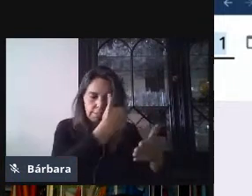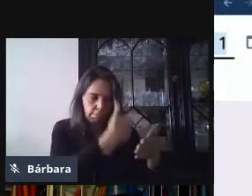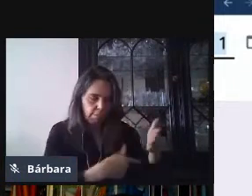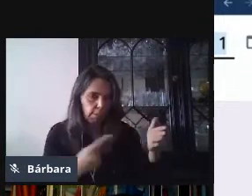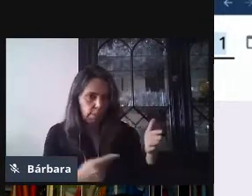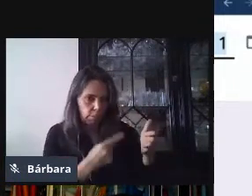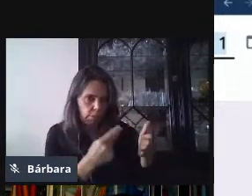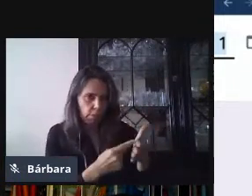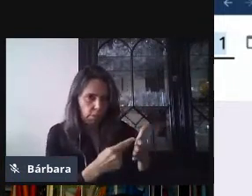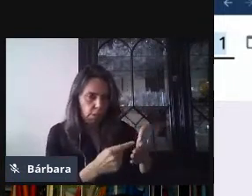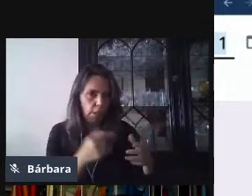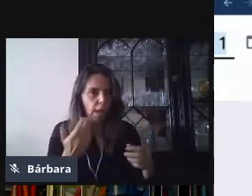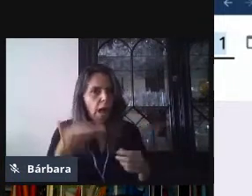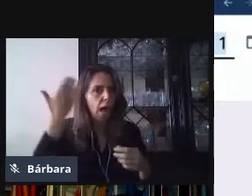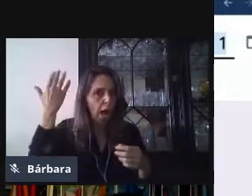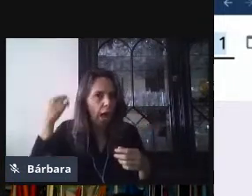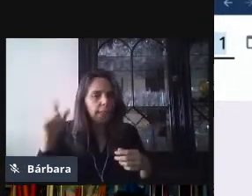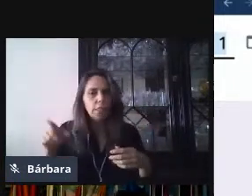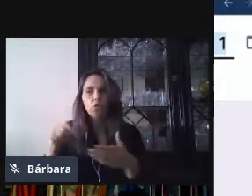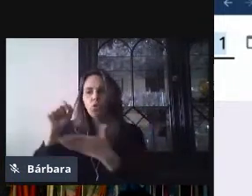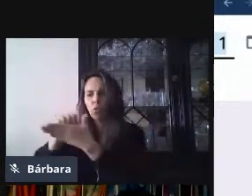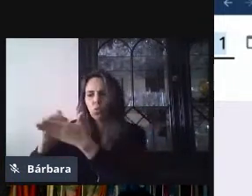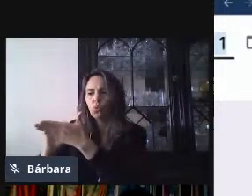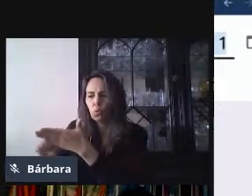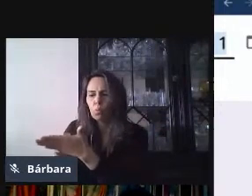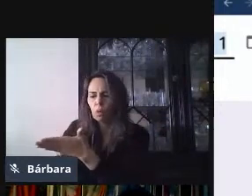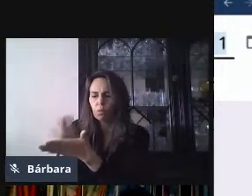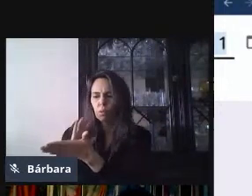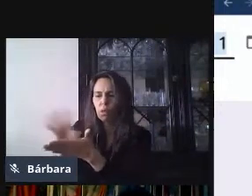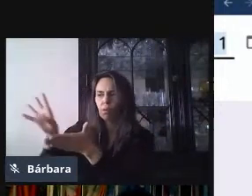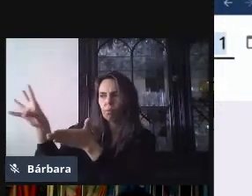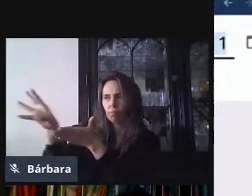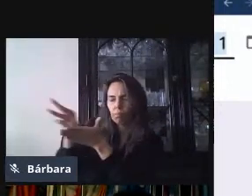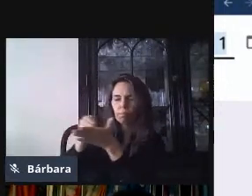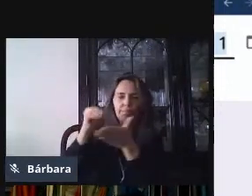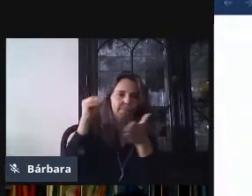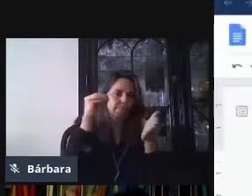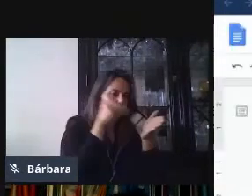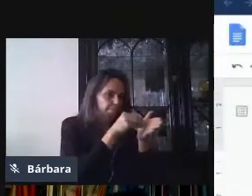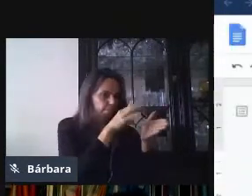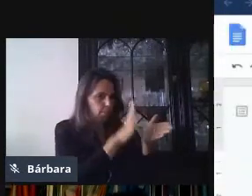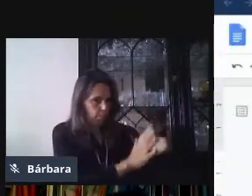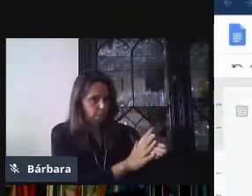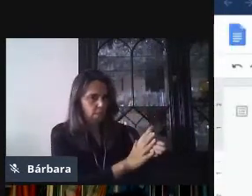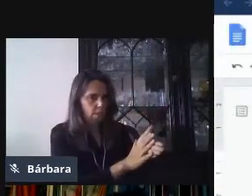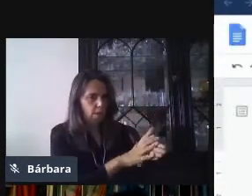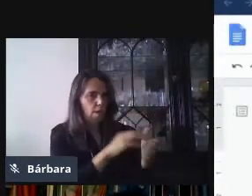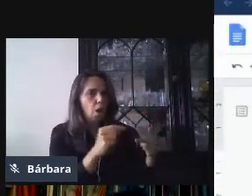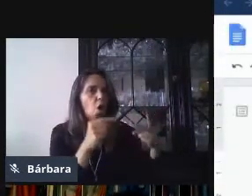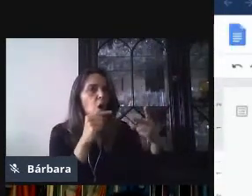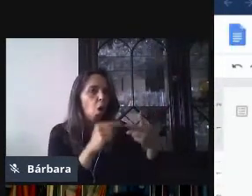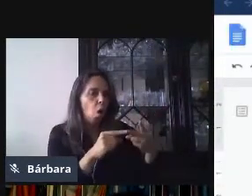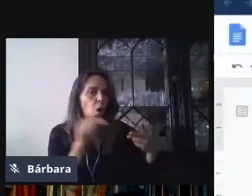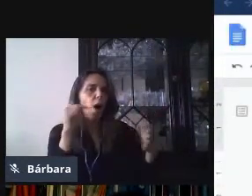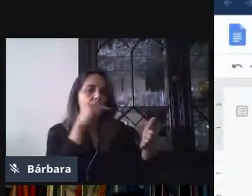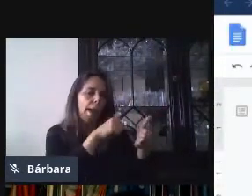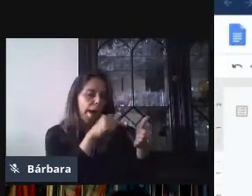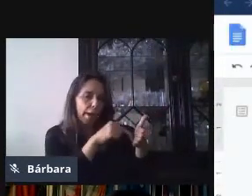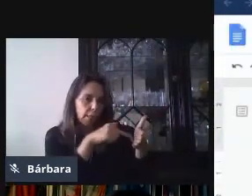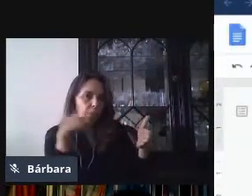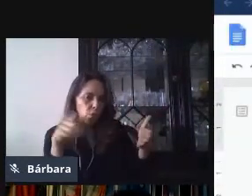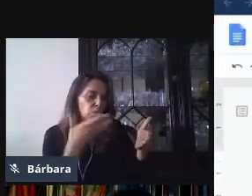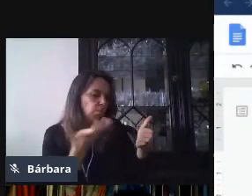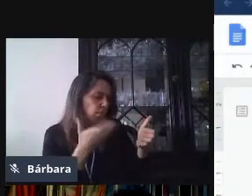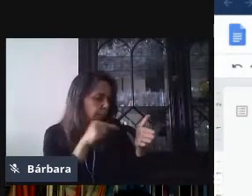2 redactándolo directamente aquí. Yo ya tengo un cuestionario, el cual solamente lo que voy a hacer es copiar y pegar el